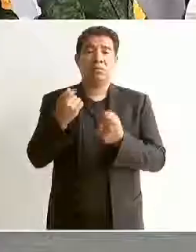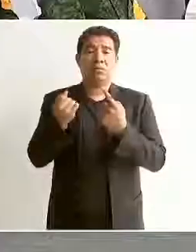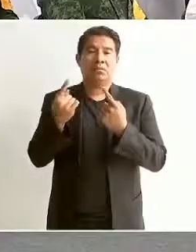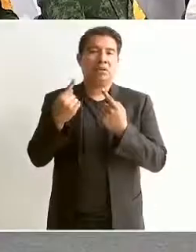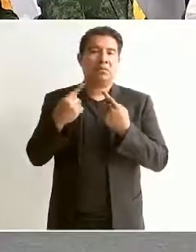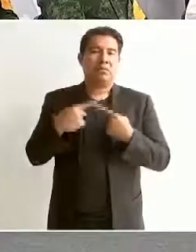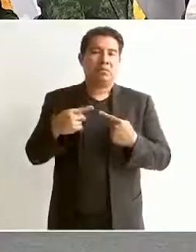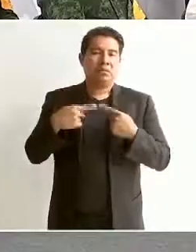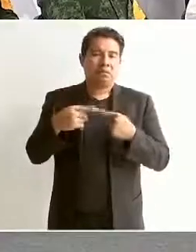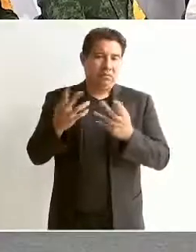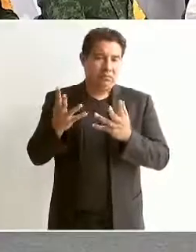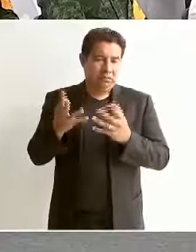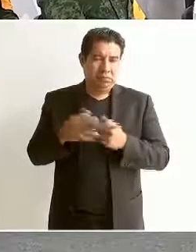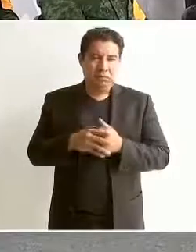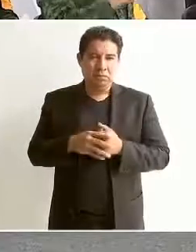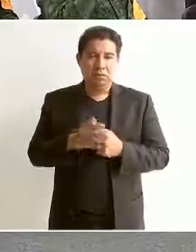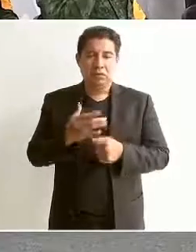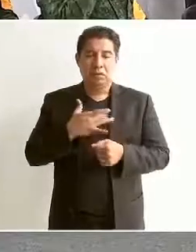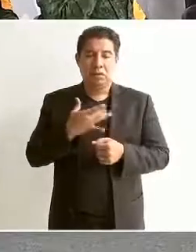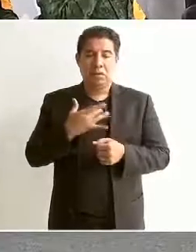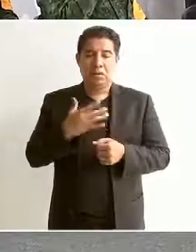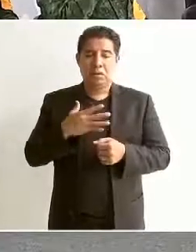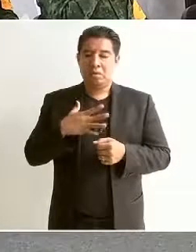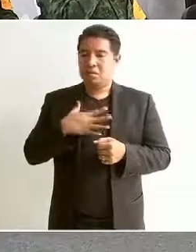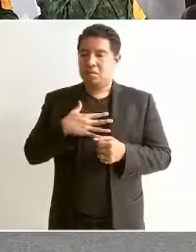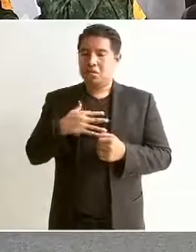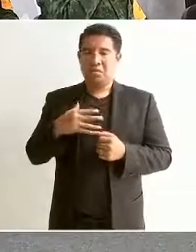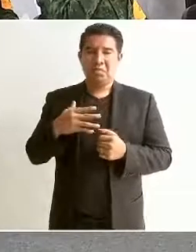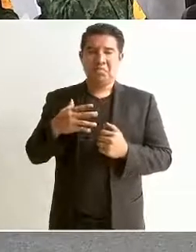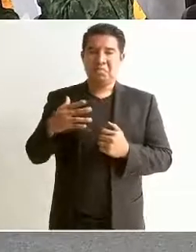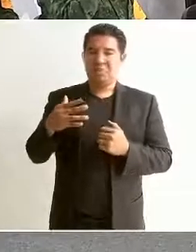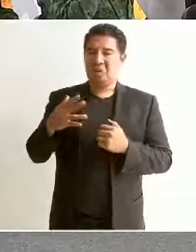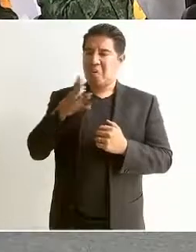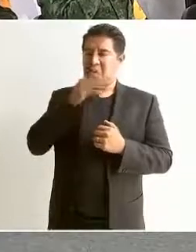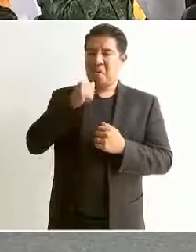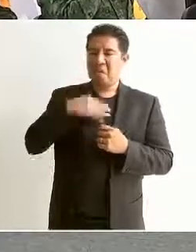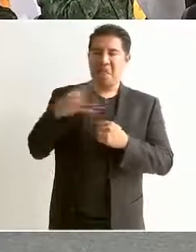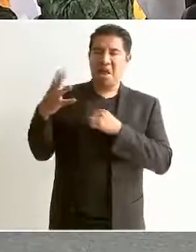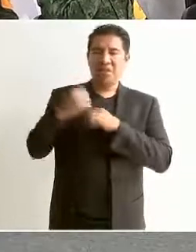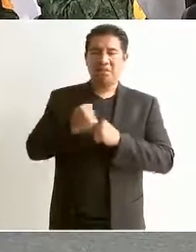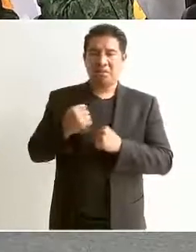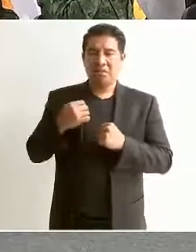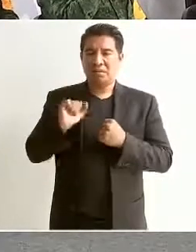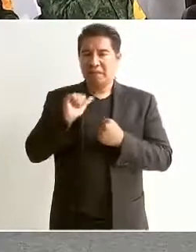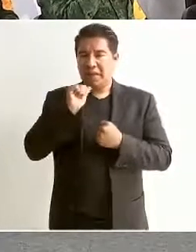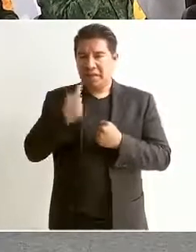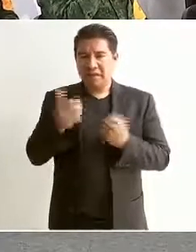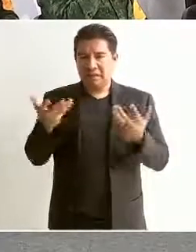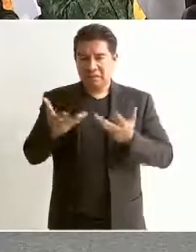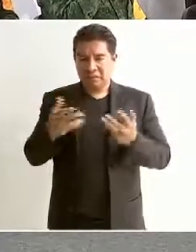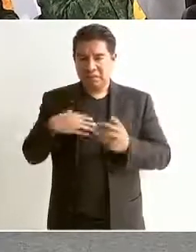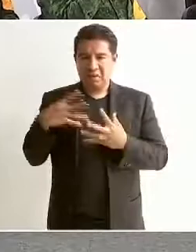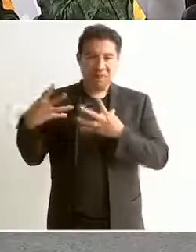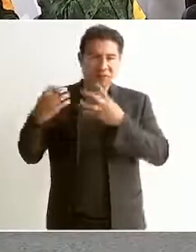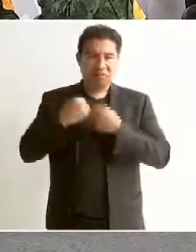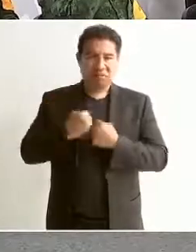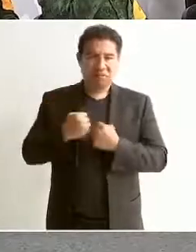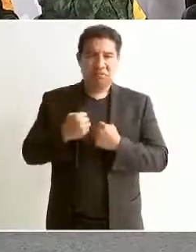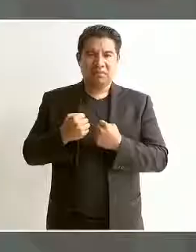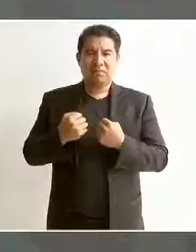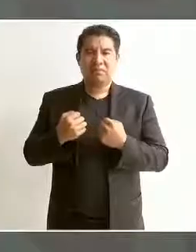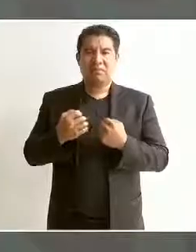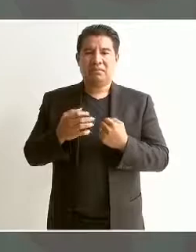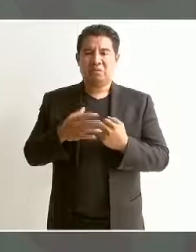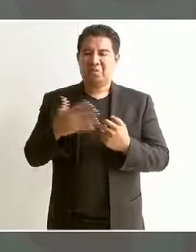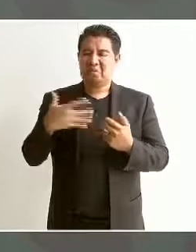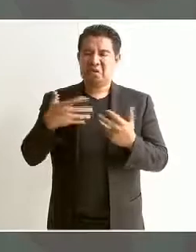sienten intocables y que piensan que van a poder hacer